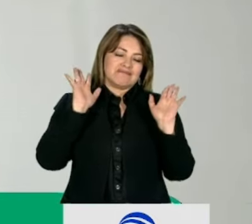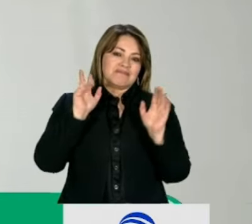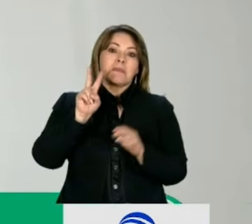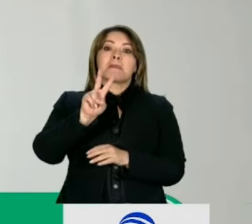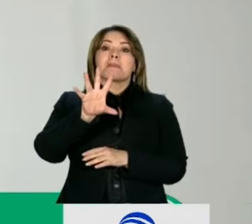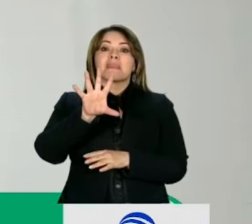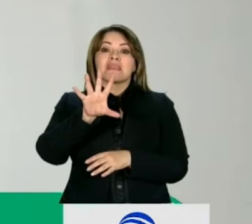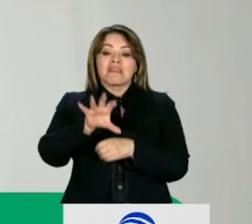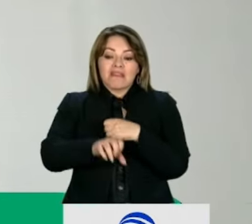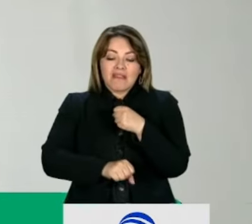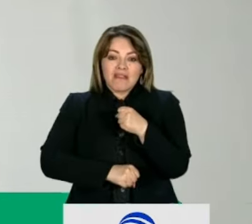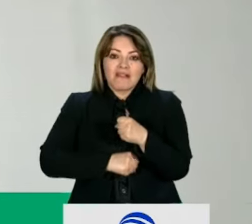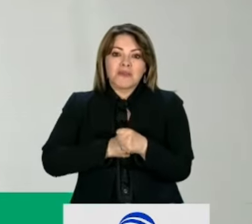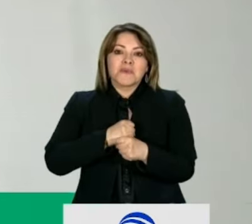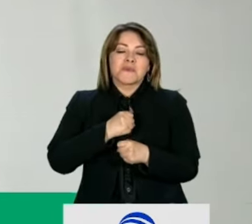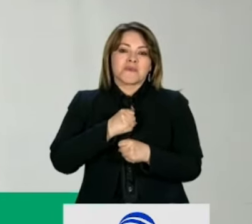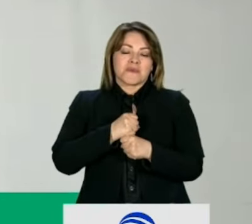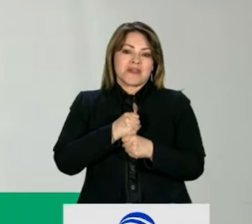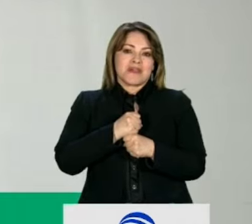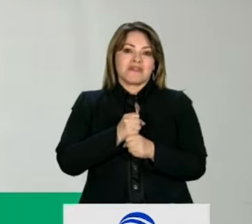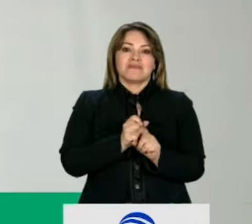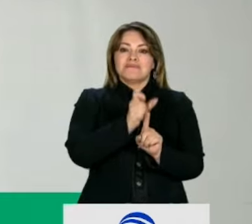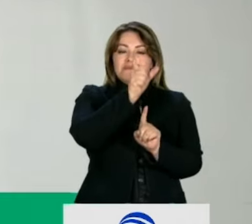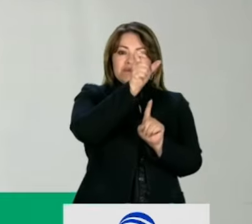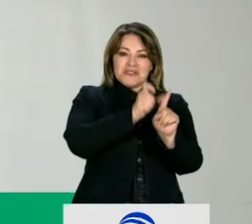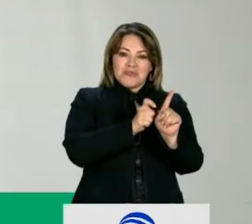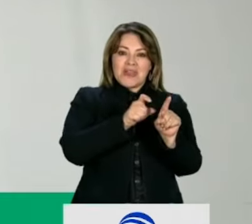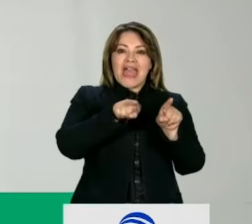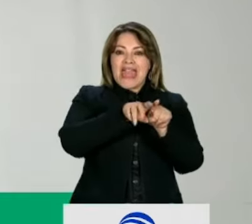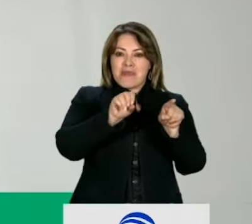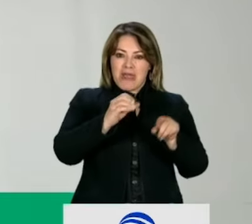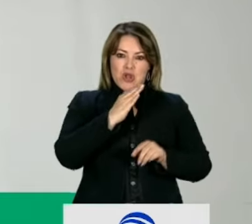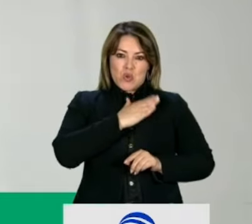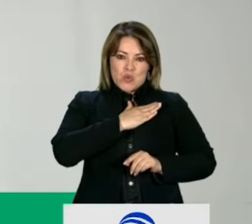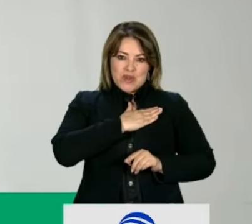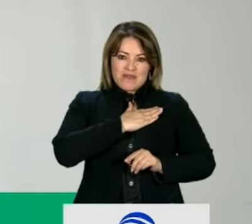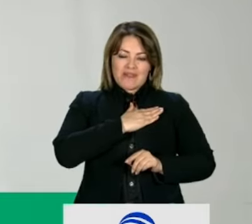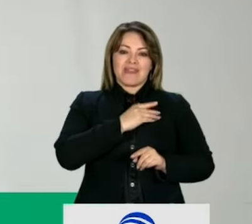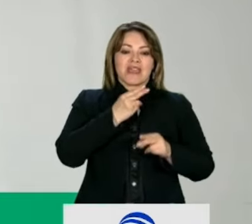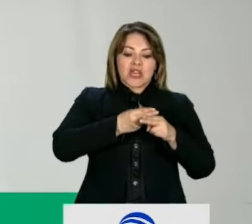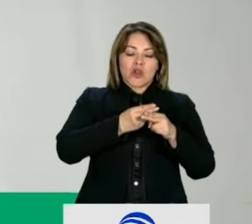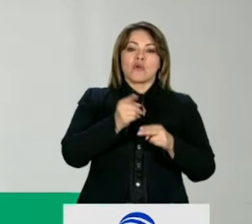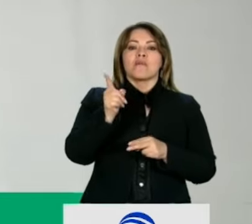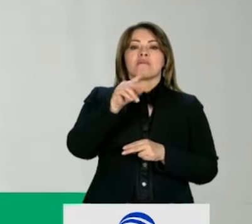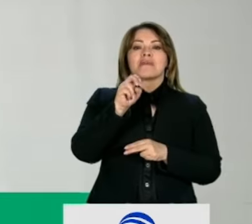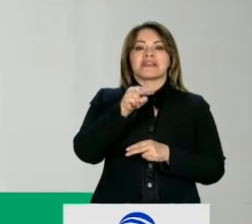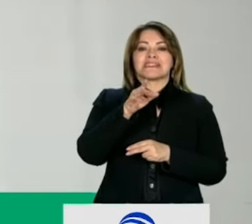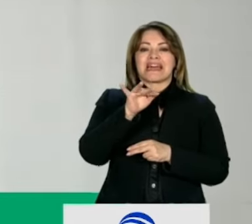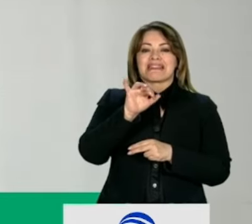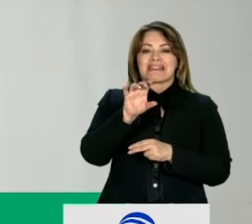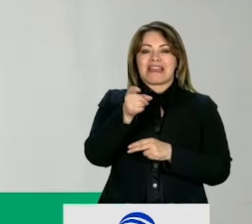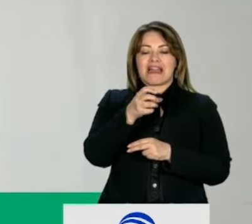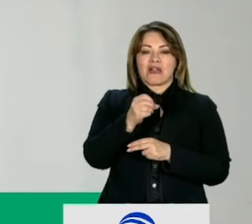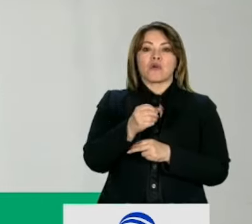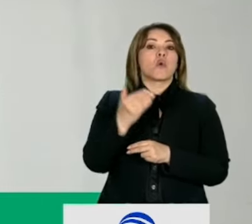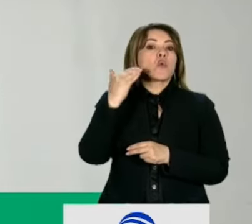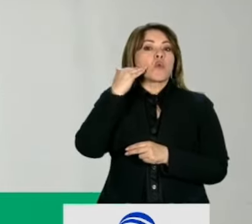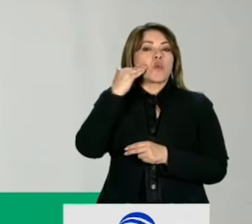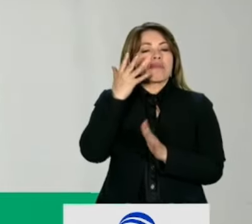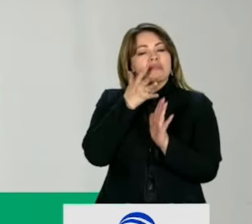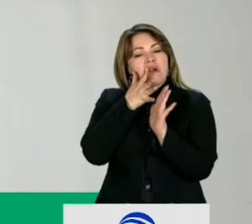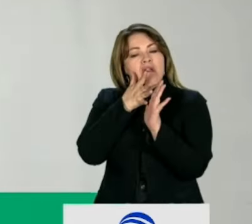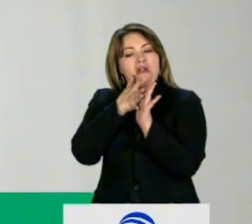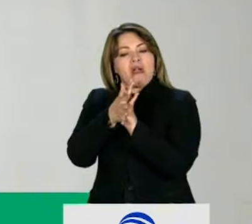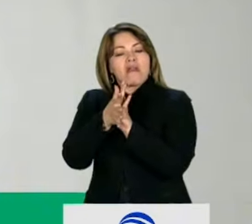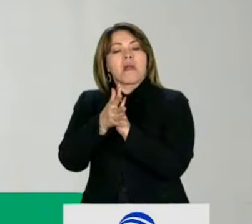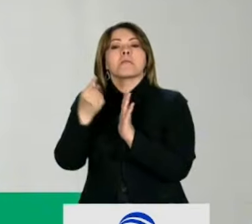años. El señor Santiago Uribe fue escuchado por primera presentación libre en 1996, o